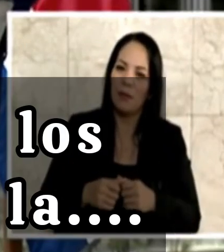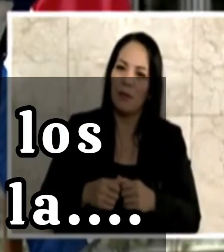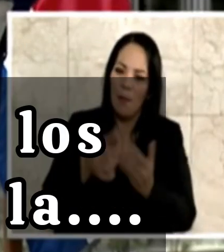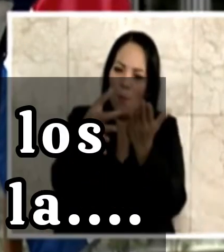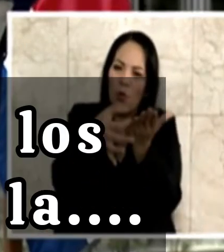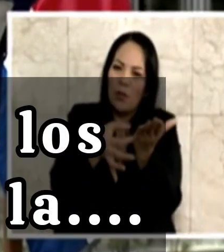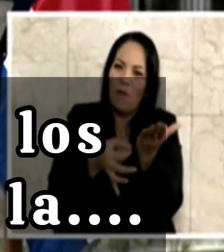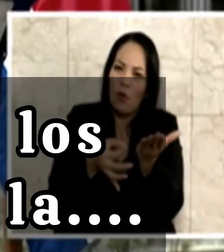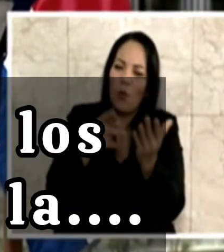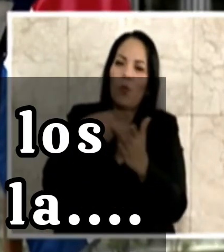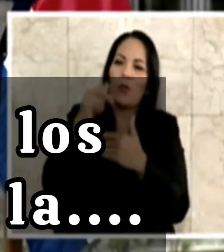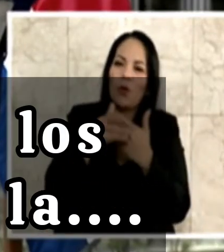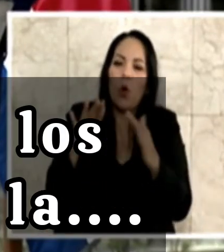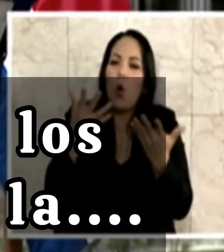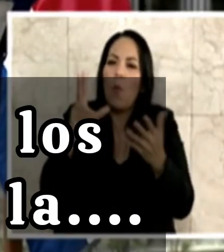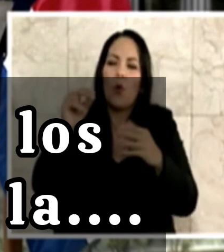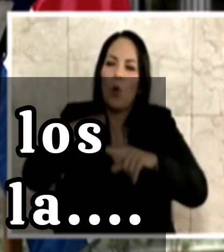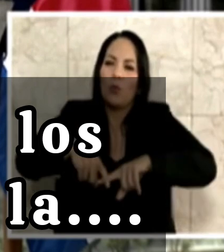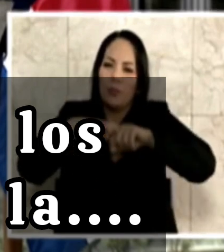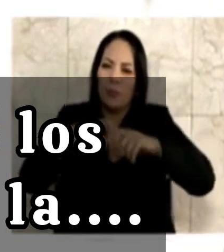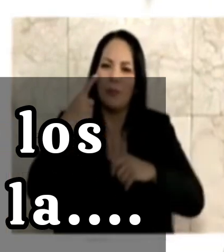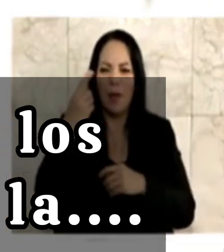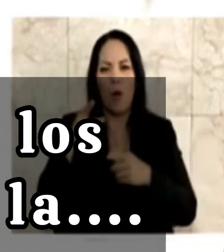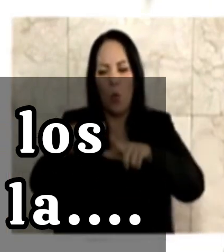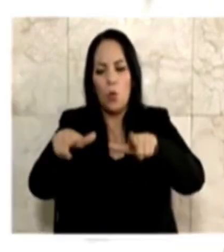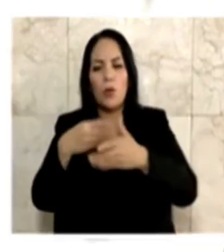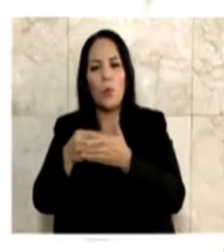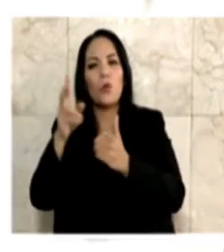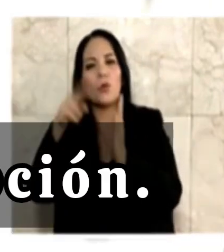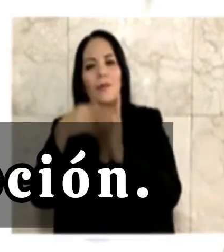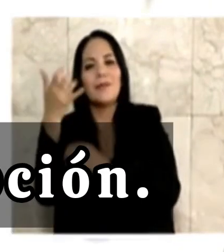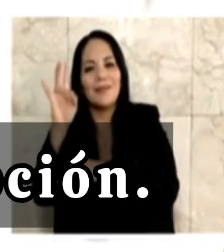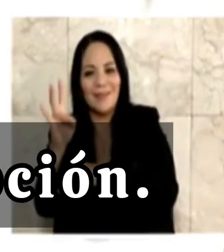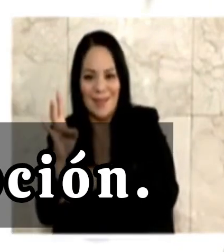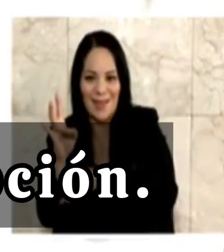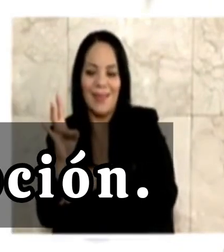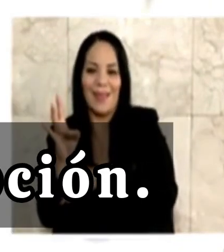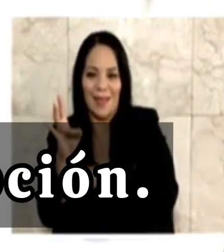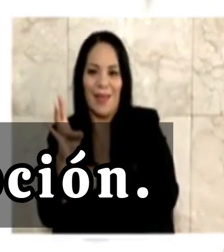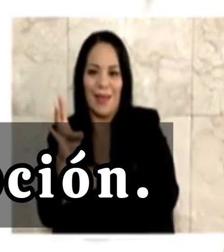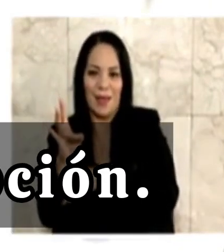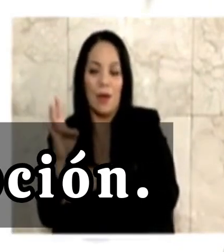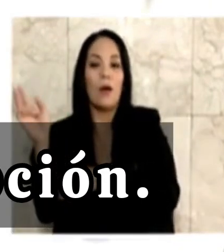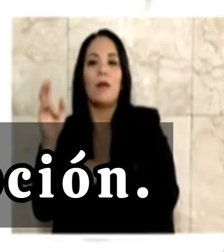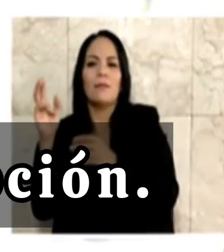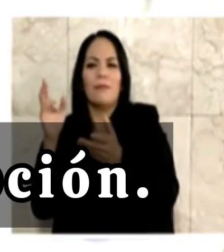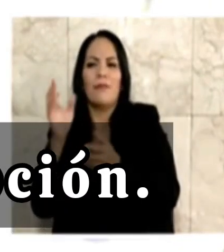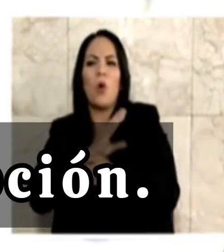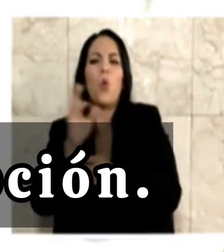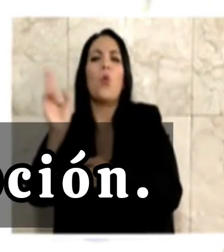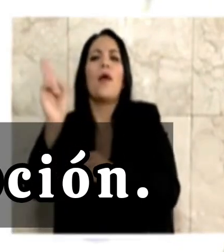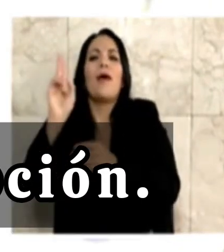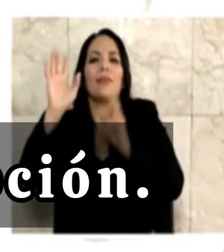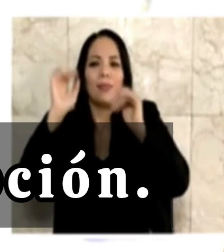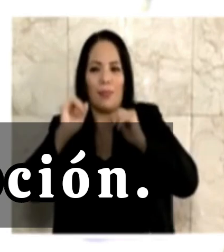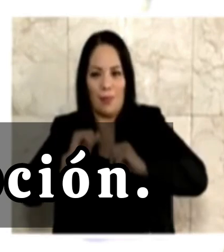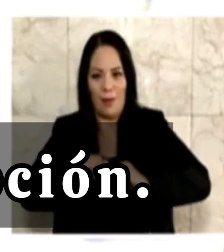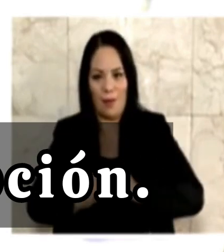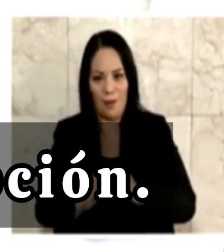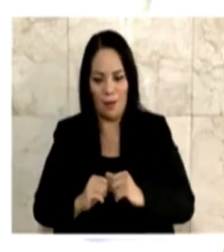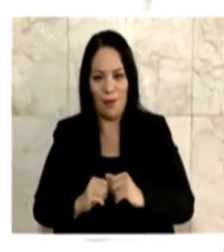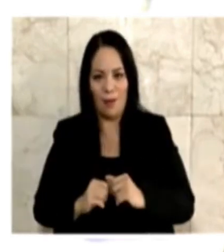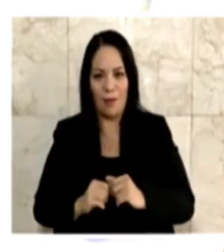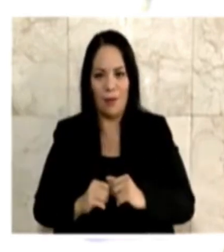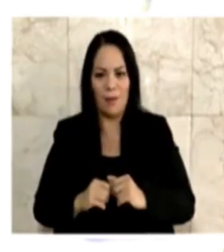proyectos? Una propiedad que se compró en el año 2017 en condición de urgente para sacar adelante